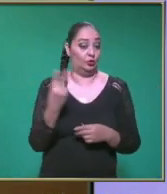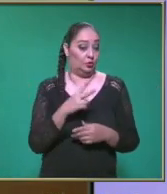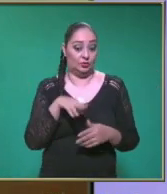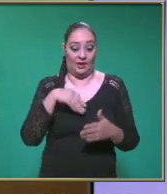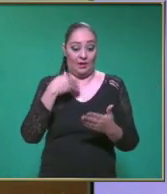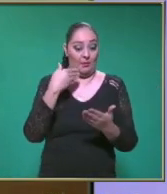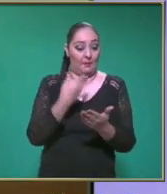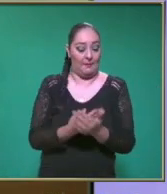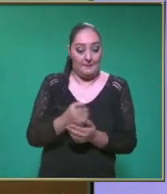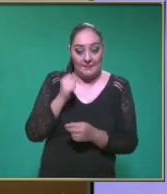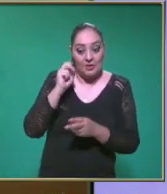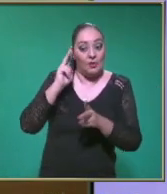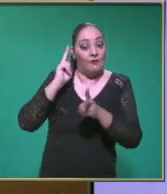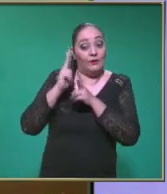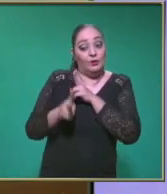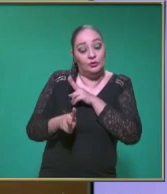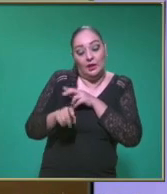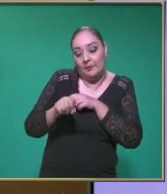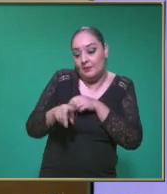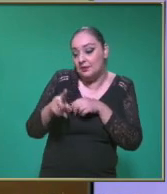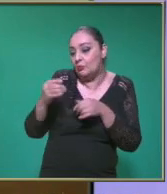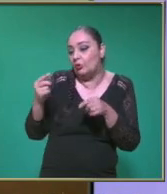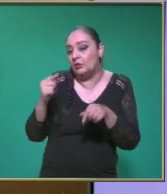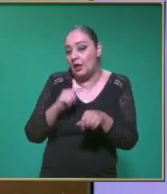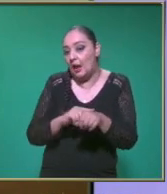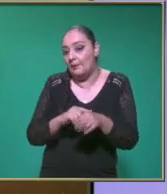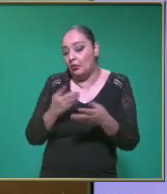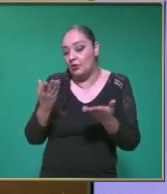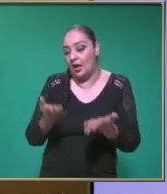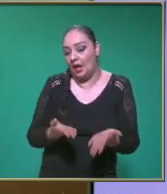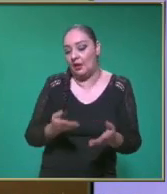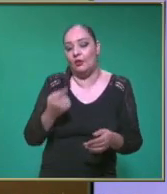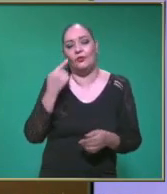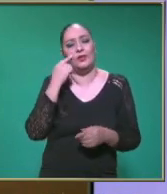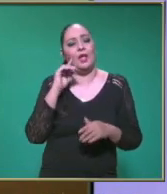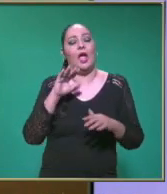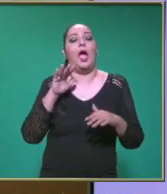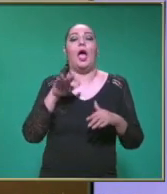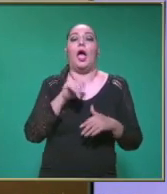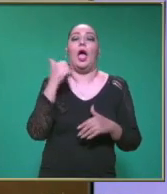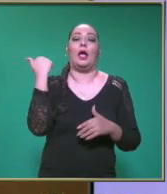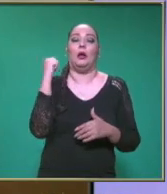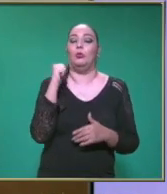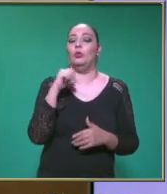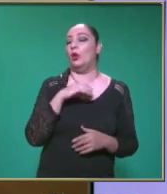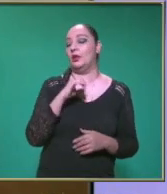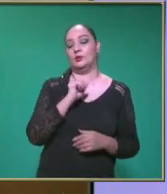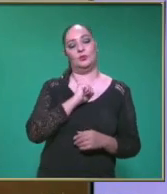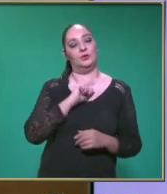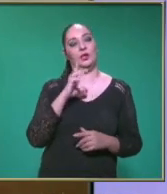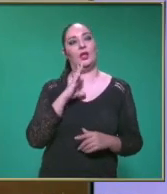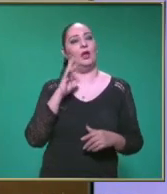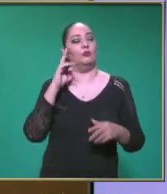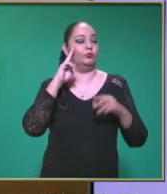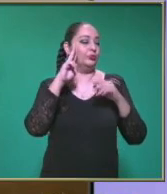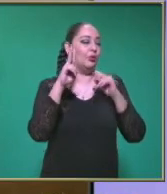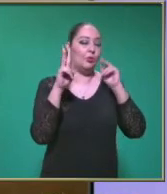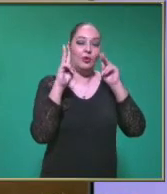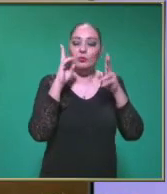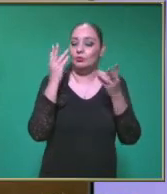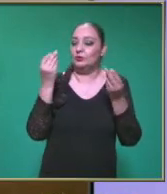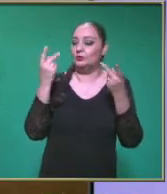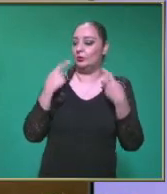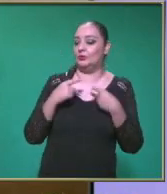velocidad Y llegarán Al mismo tiempo En Acapulco En Guerrero Existe un espectáculo Muy especial Que trae a turistas De todo el mundo Los